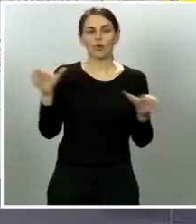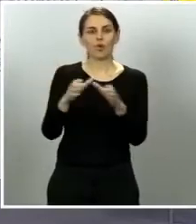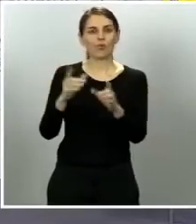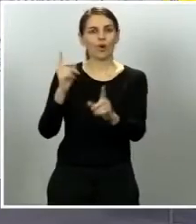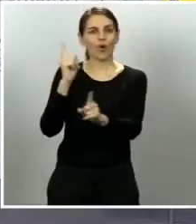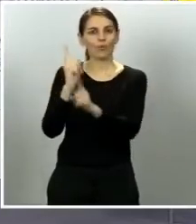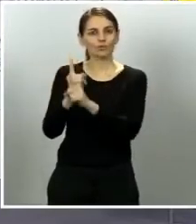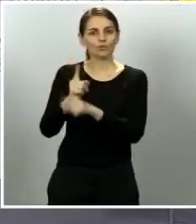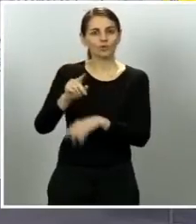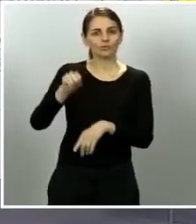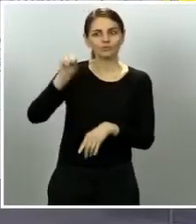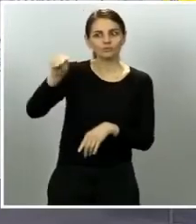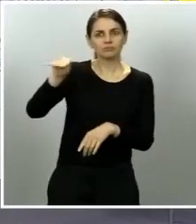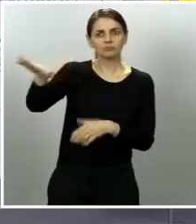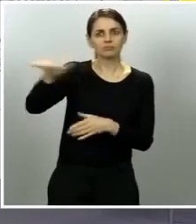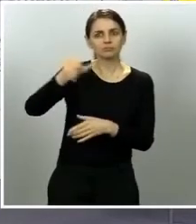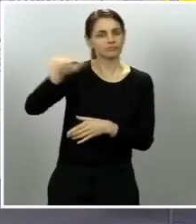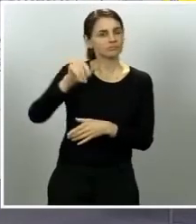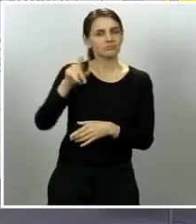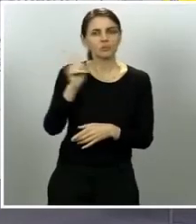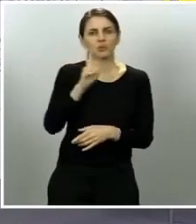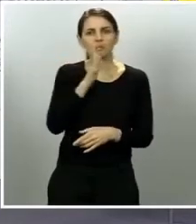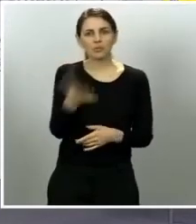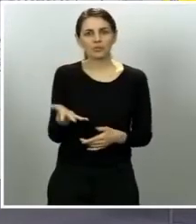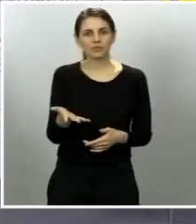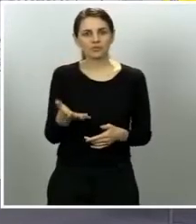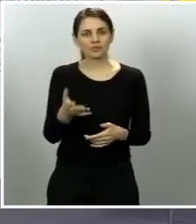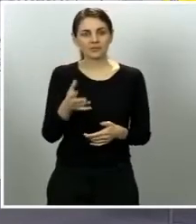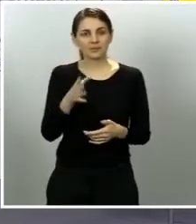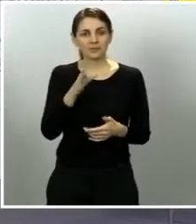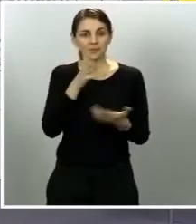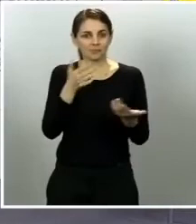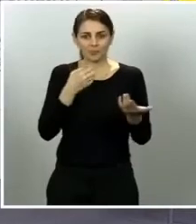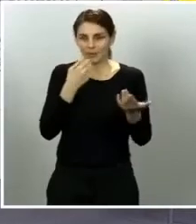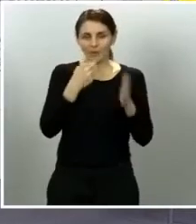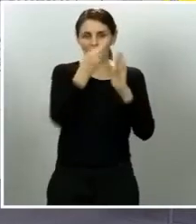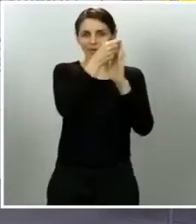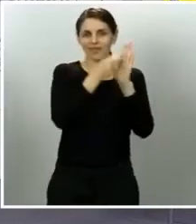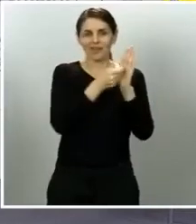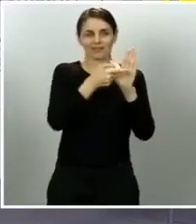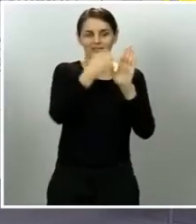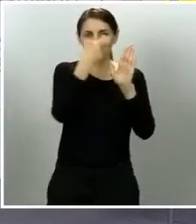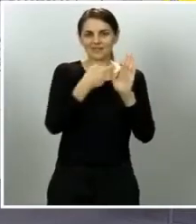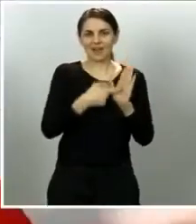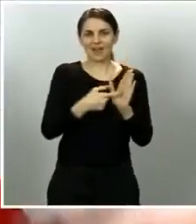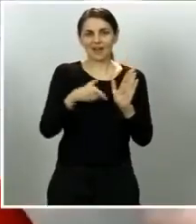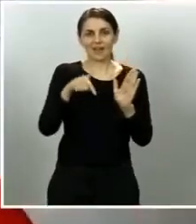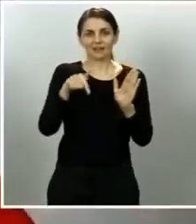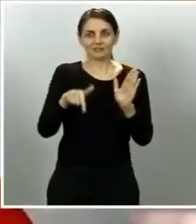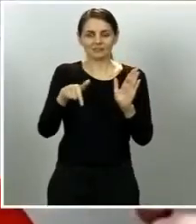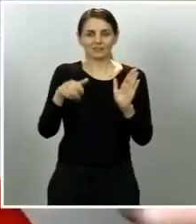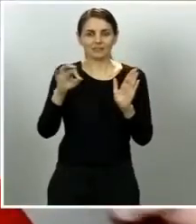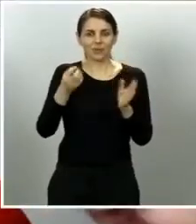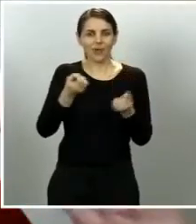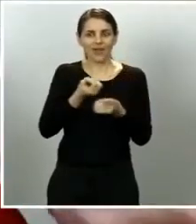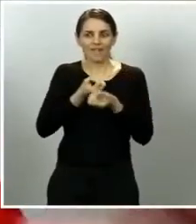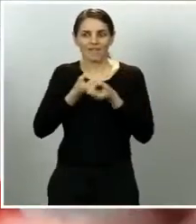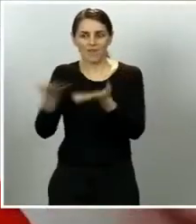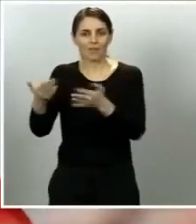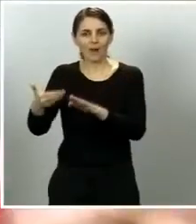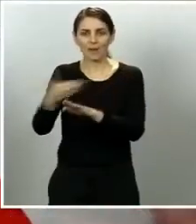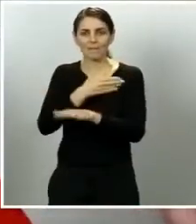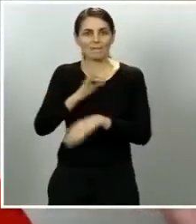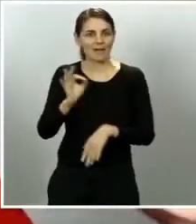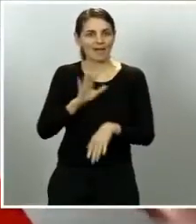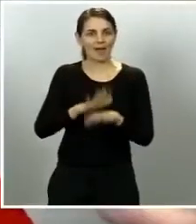de cuáles son los siguientes pasos que se van a dar por ejemplo con la desescalada esta misma mañana se le recriminaba al presidente del gobierno y a los ministros